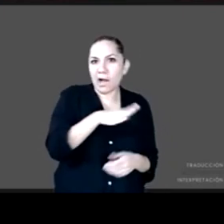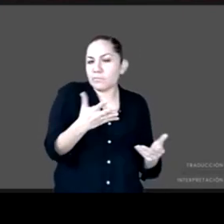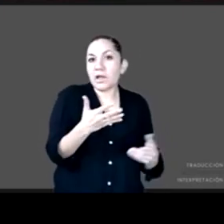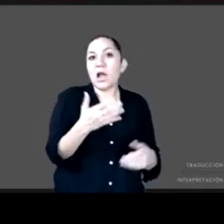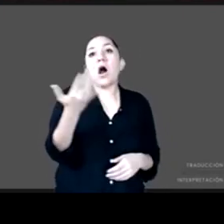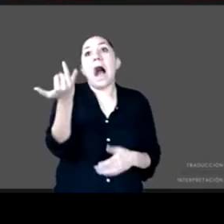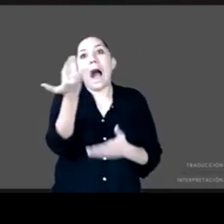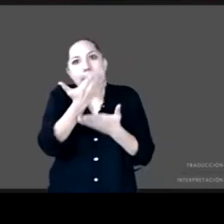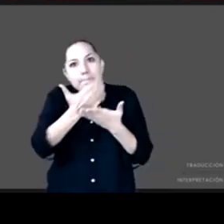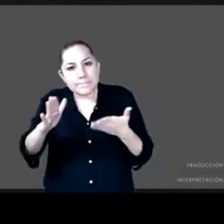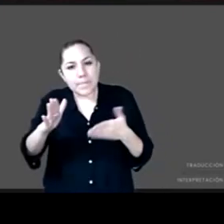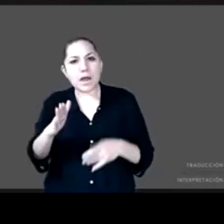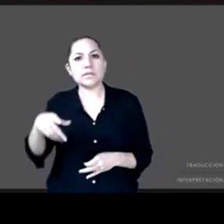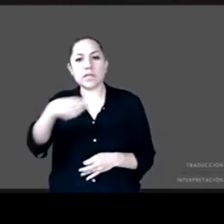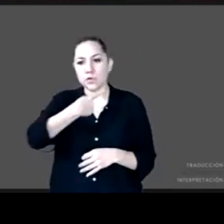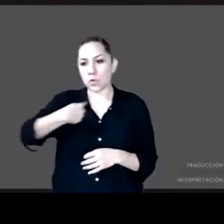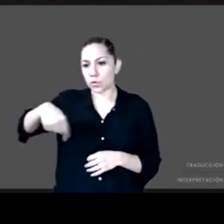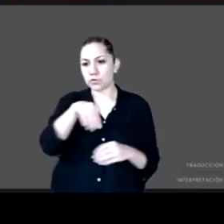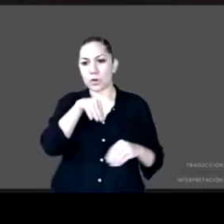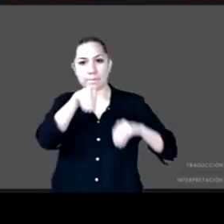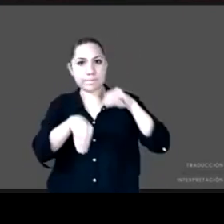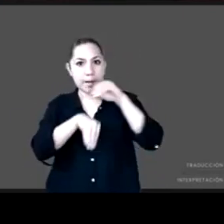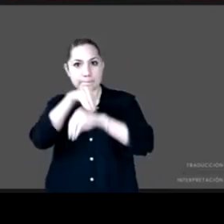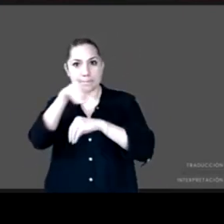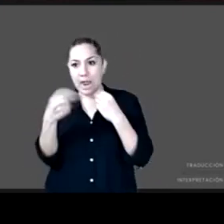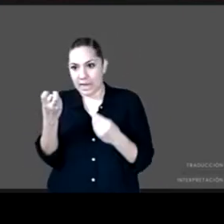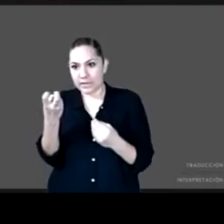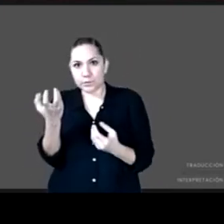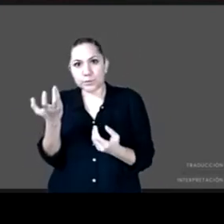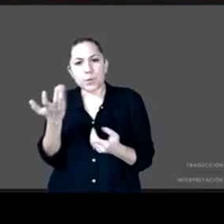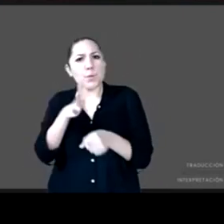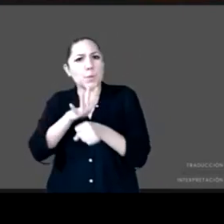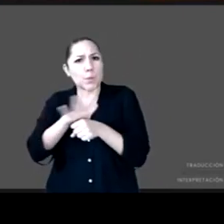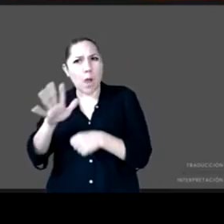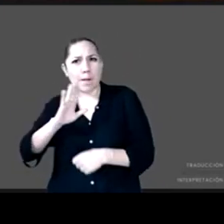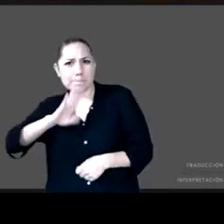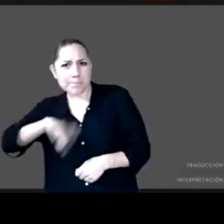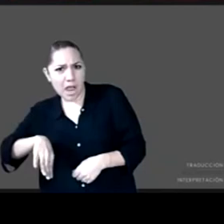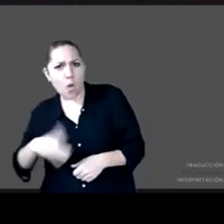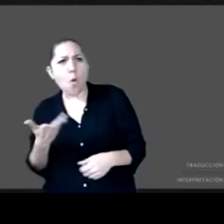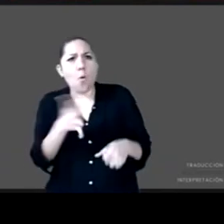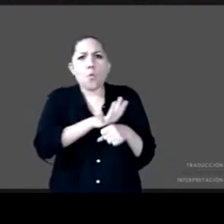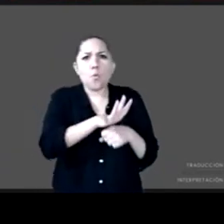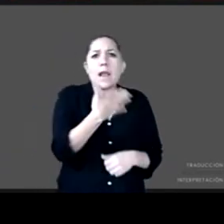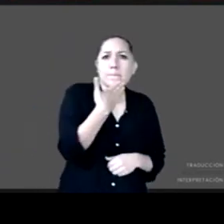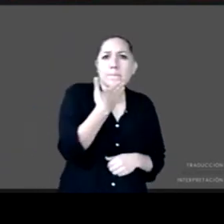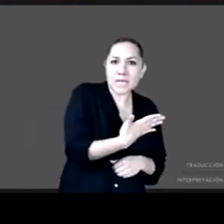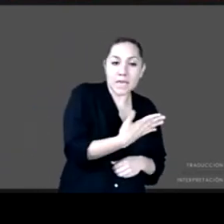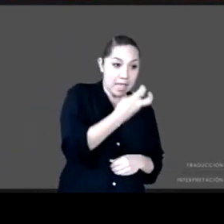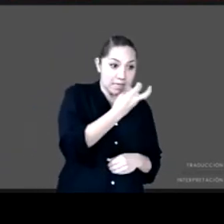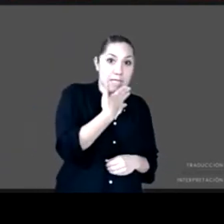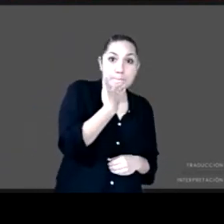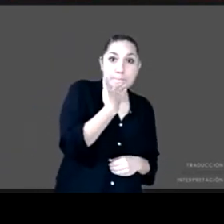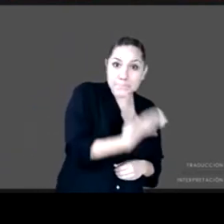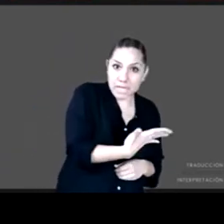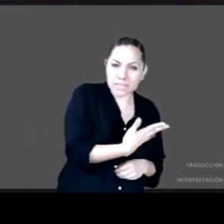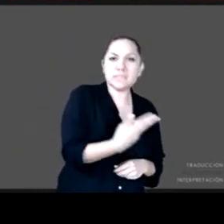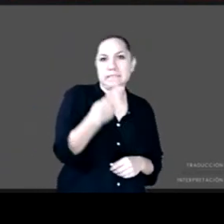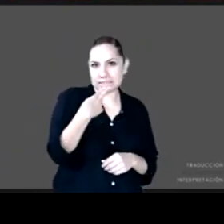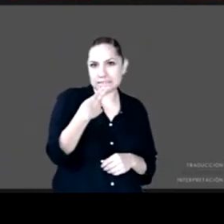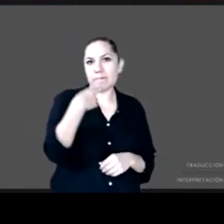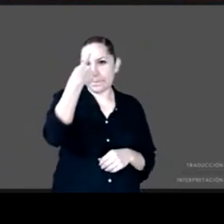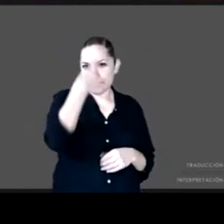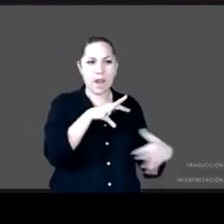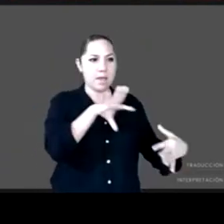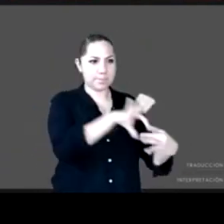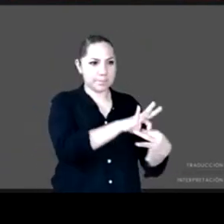fotografía o qué hicimos bien que tendríamos que aprender para potenciar o intensificar en el futuro? Sí me parece